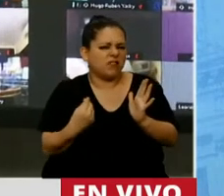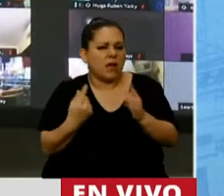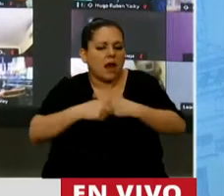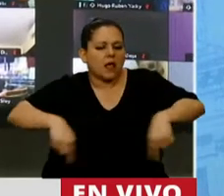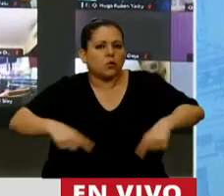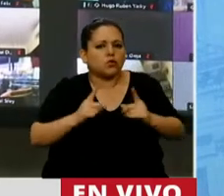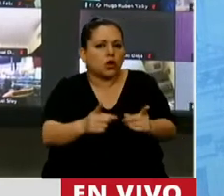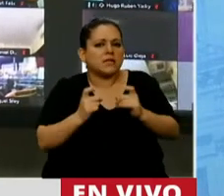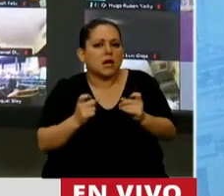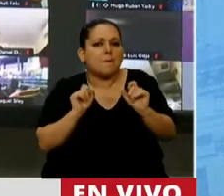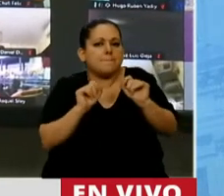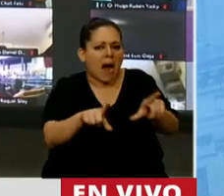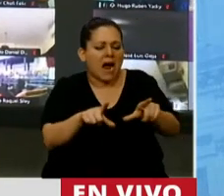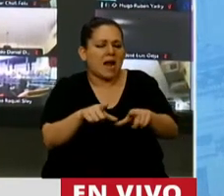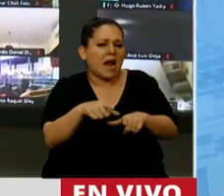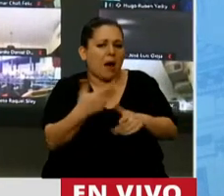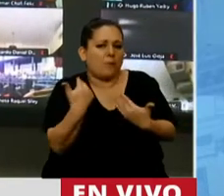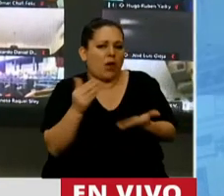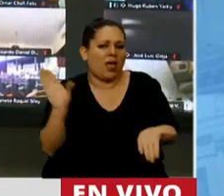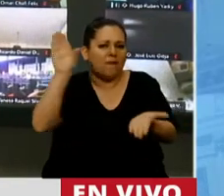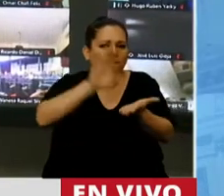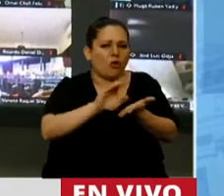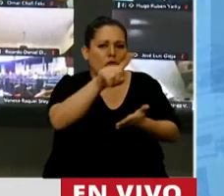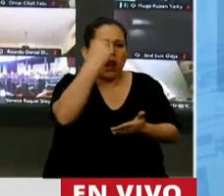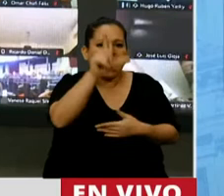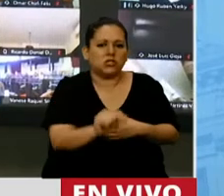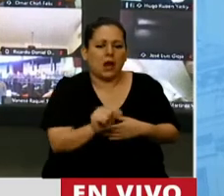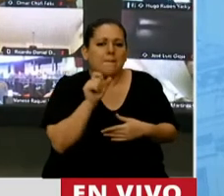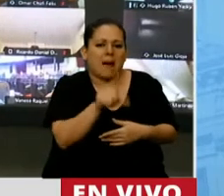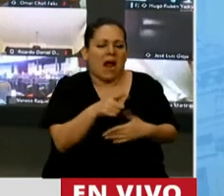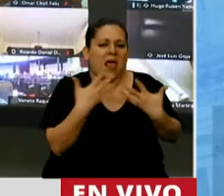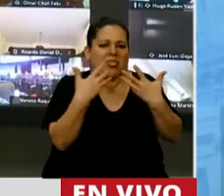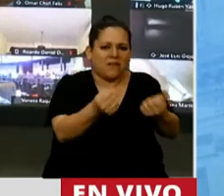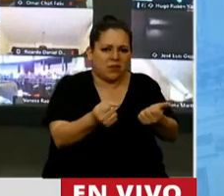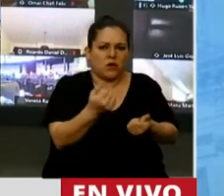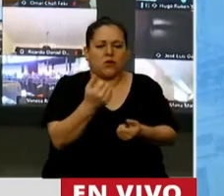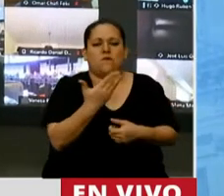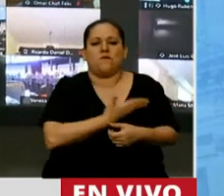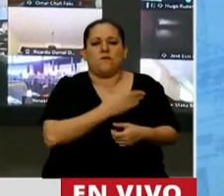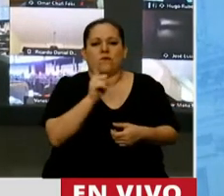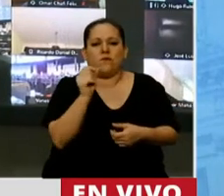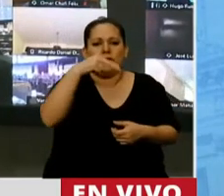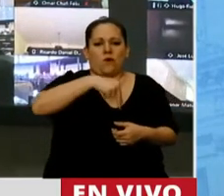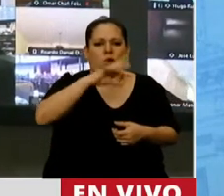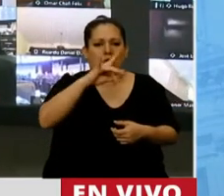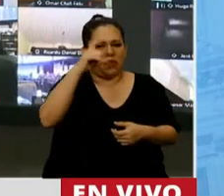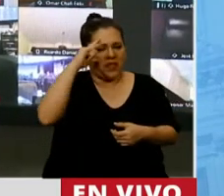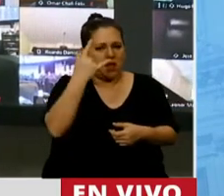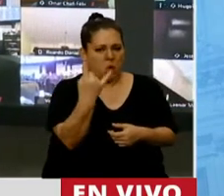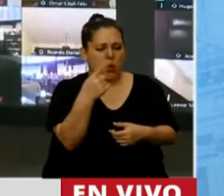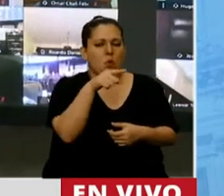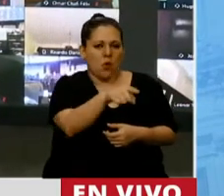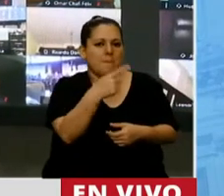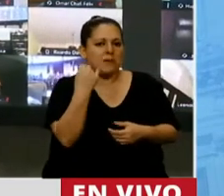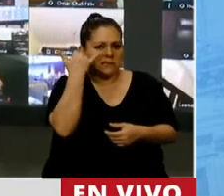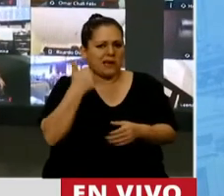recursos necesarios para hacer operativo el Fondo Nacional para la Defensa, el Fondes, que salió promulgado el pasado 1 de octubre y que ha sido